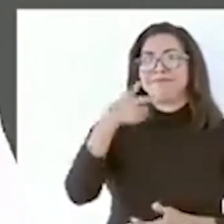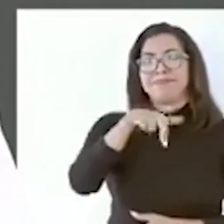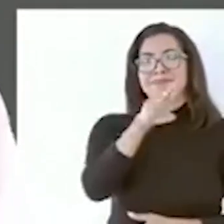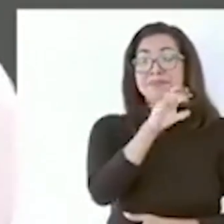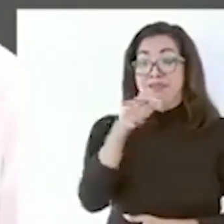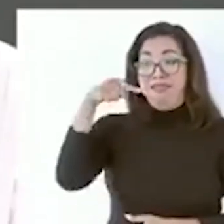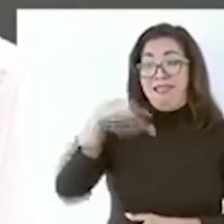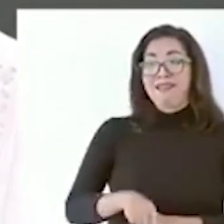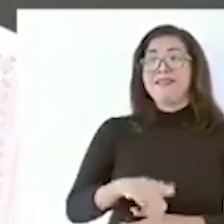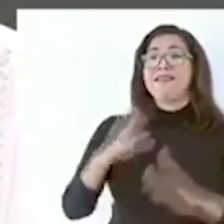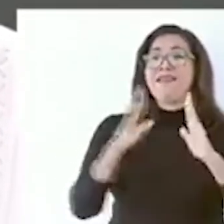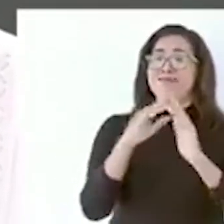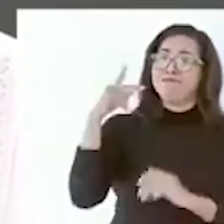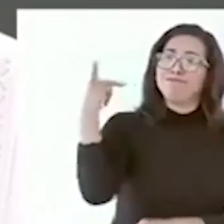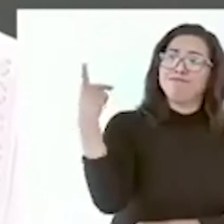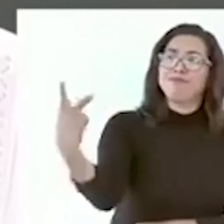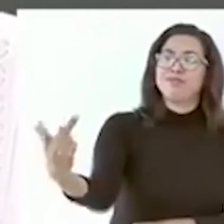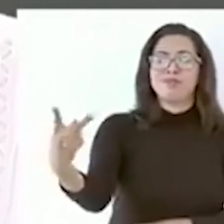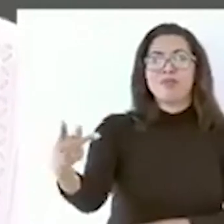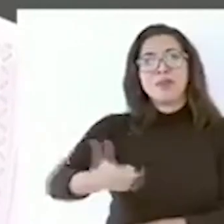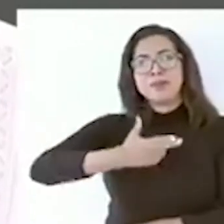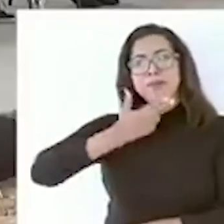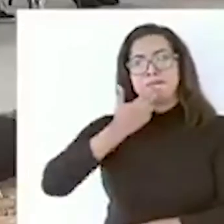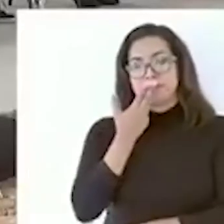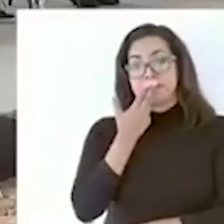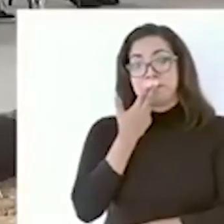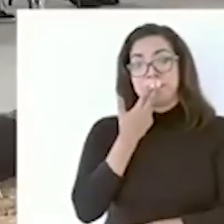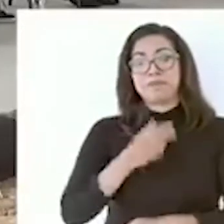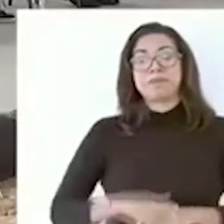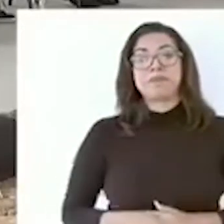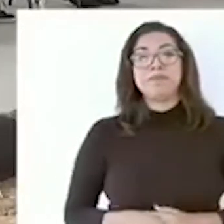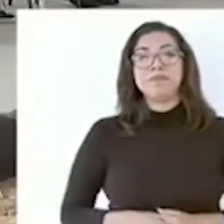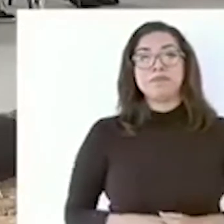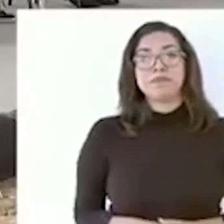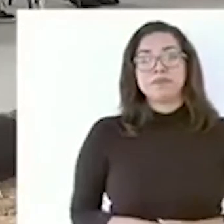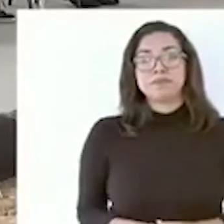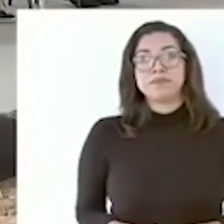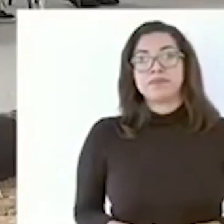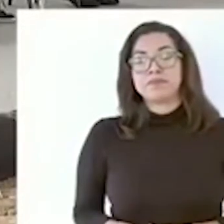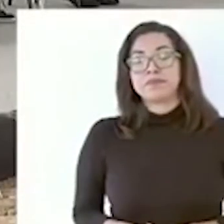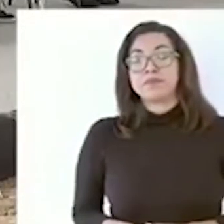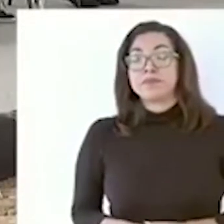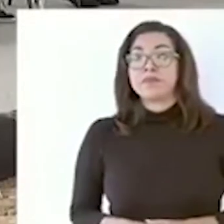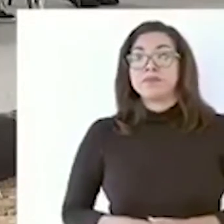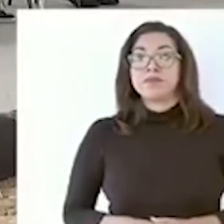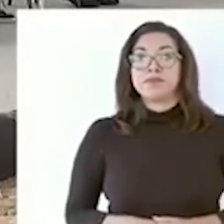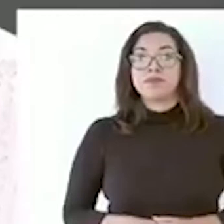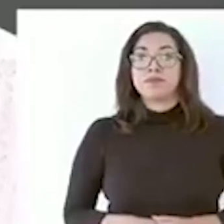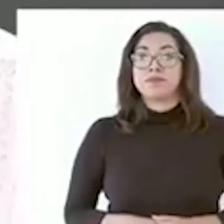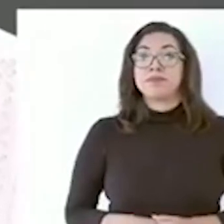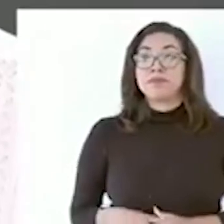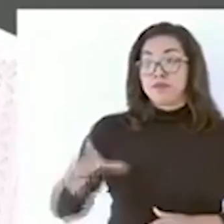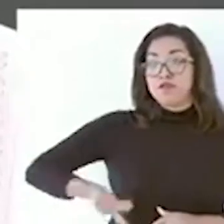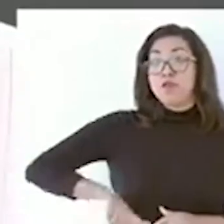casa donde tanto le apreciamos. Las coincidencias de su gobierno y del